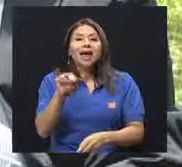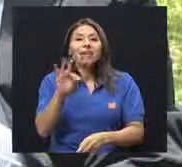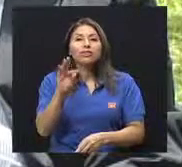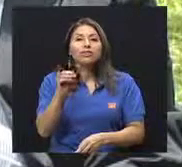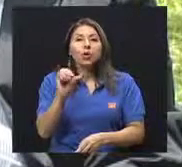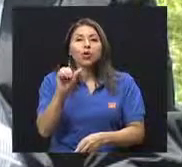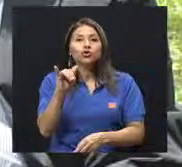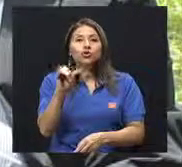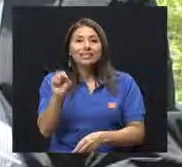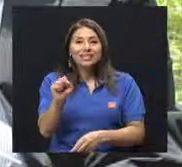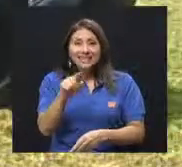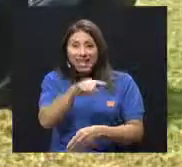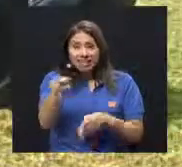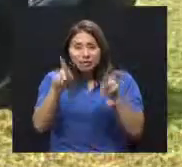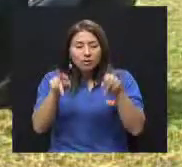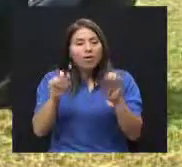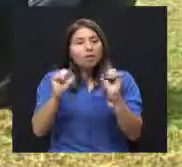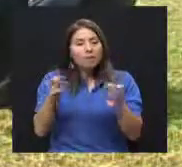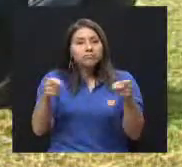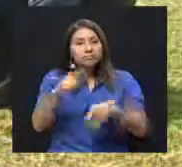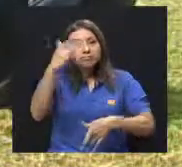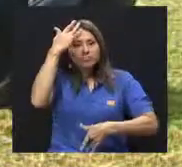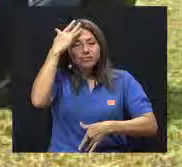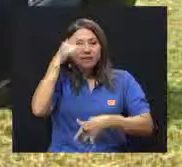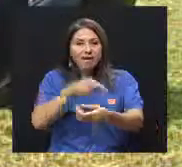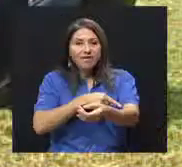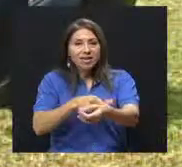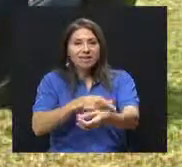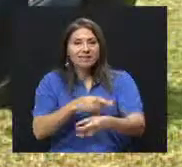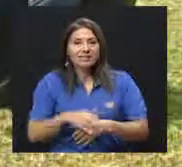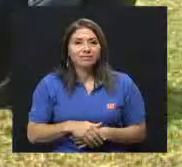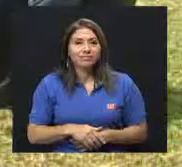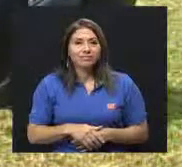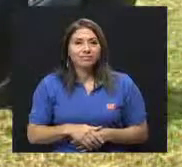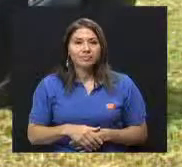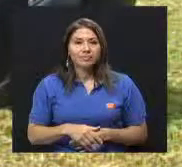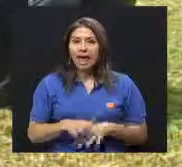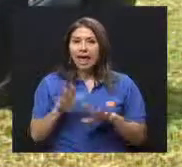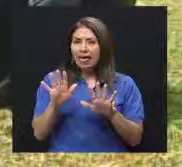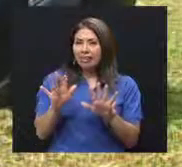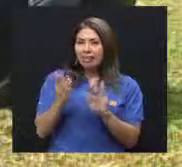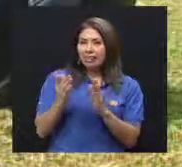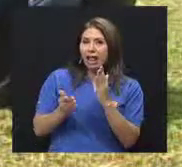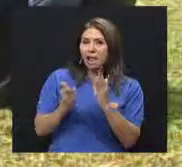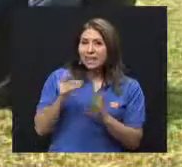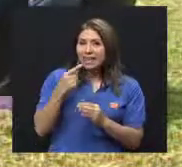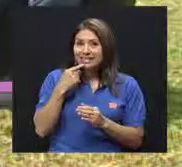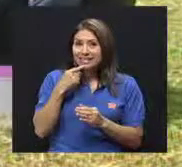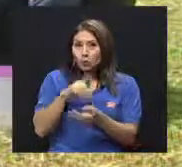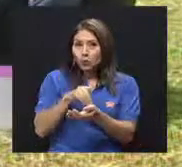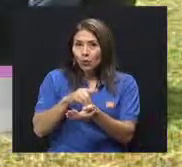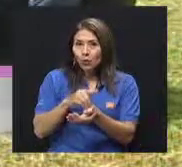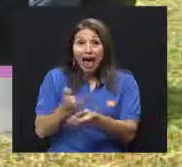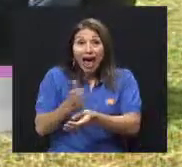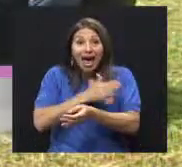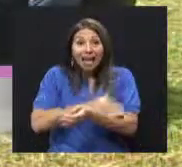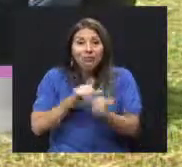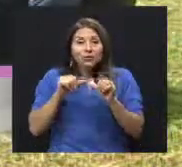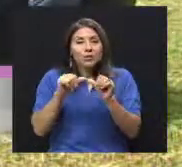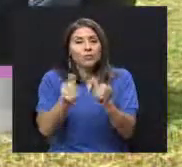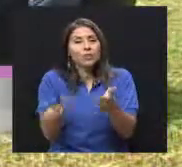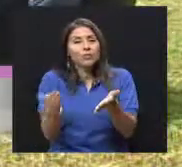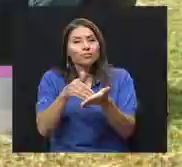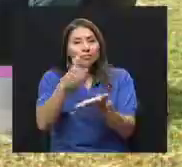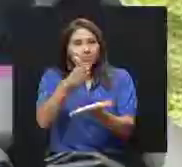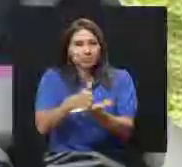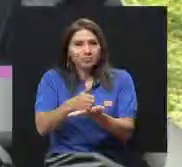son precursores a diabetes. Te voy a seguir la idea un minuto. vez así, doctor. Bueno, antes de que sigamos con la idea, vamos a ir